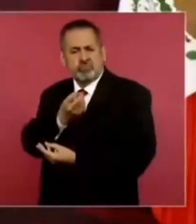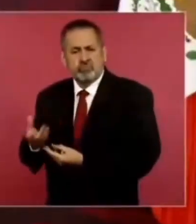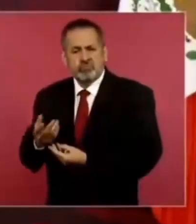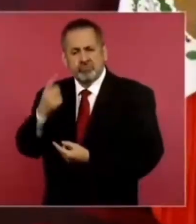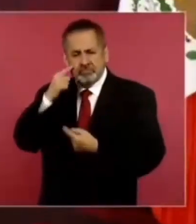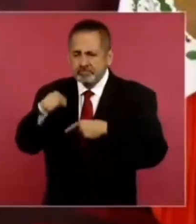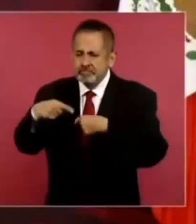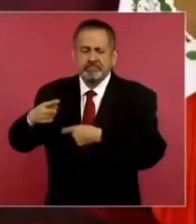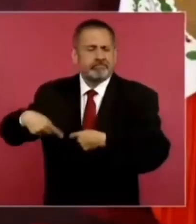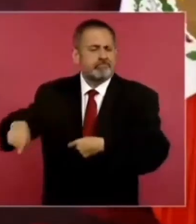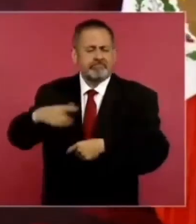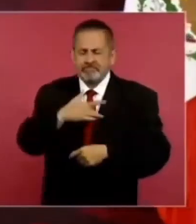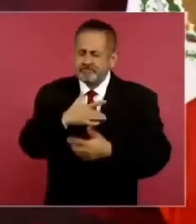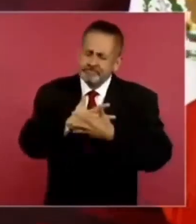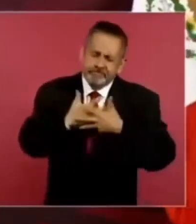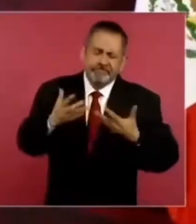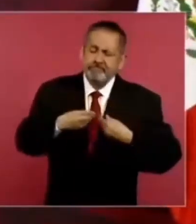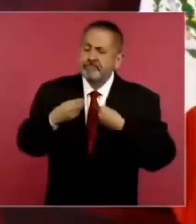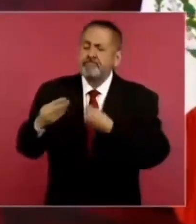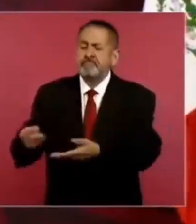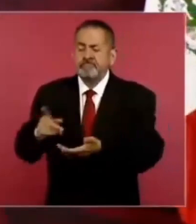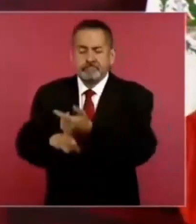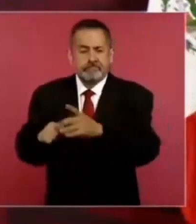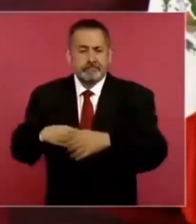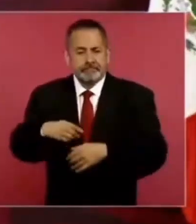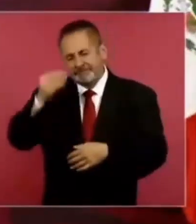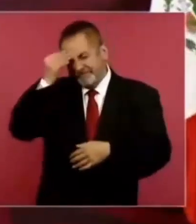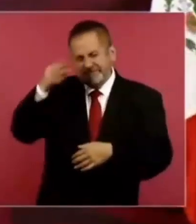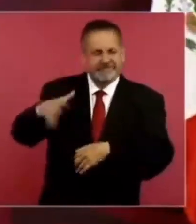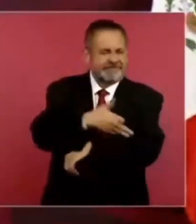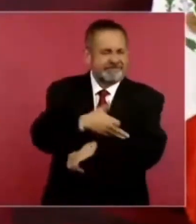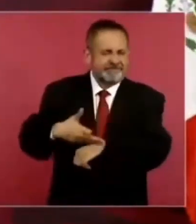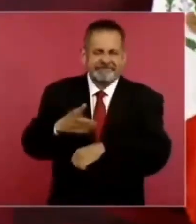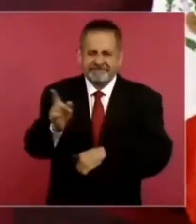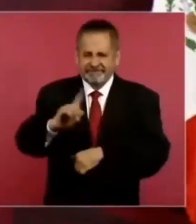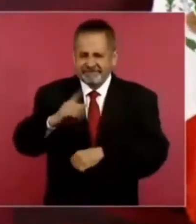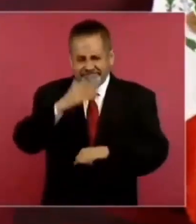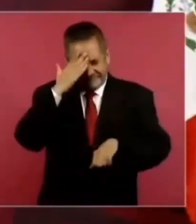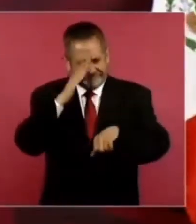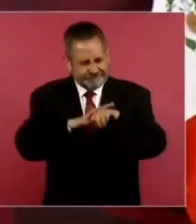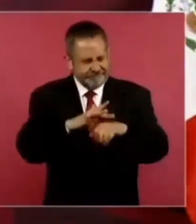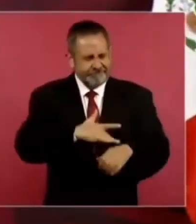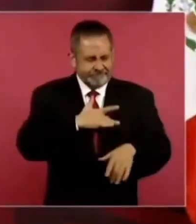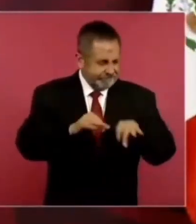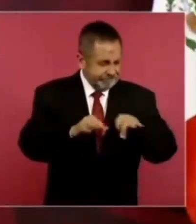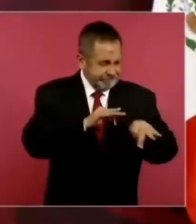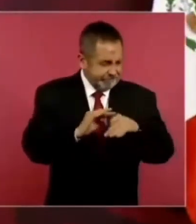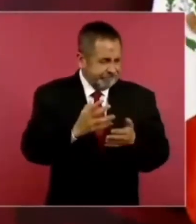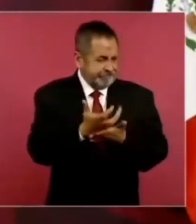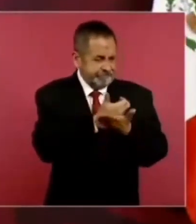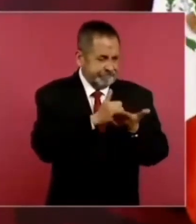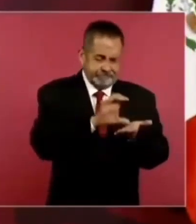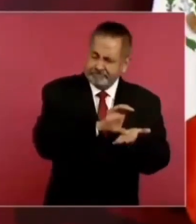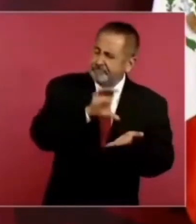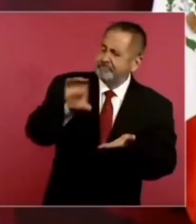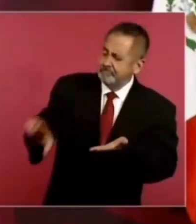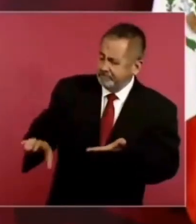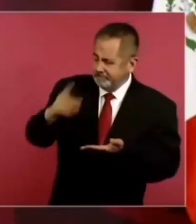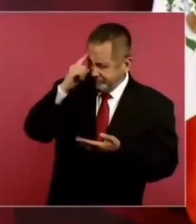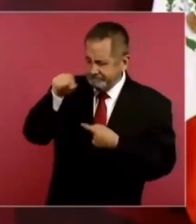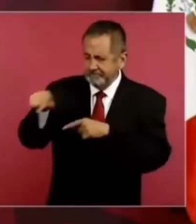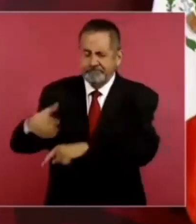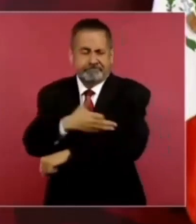bondad de que no se olvidan de sus familiares. ¿Qué país